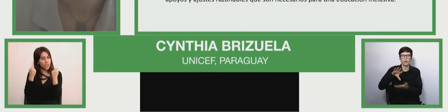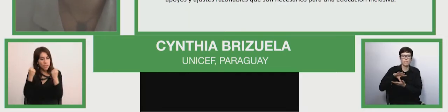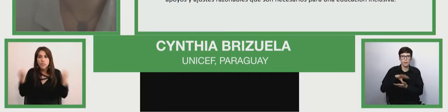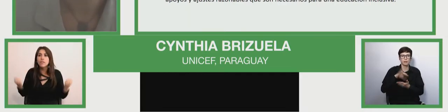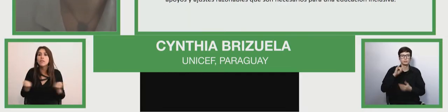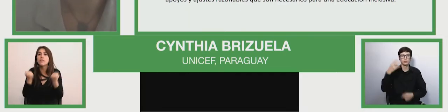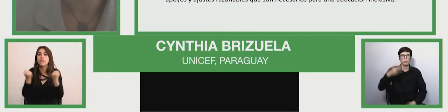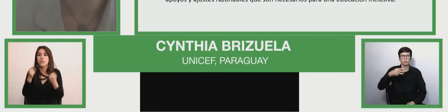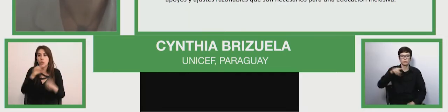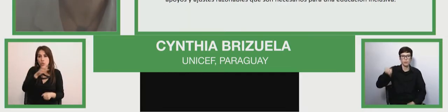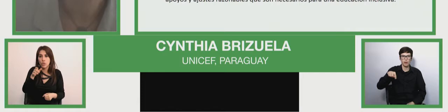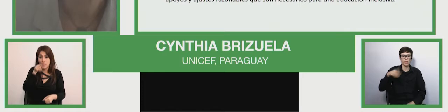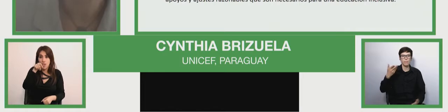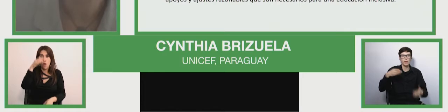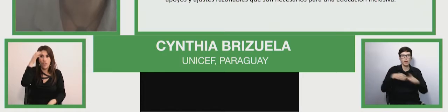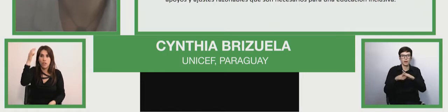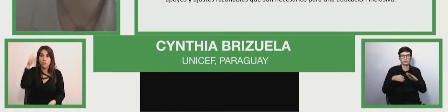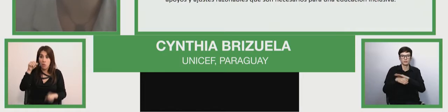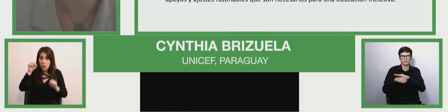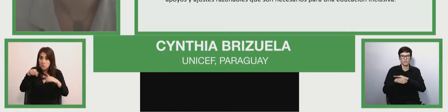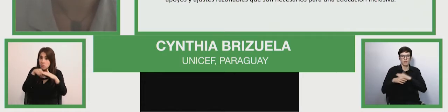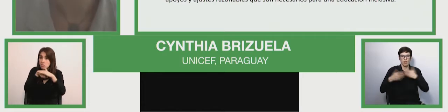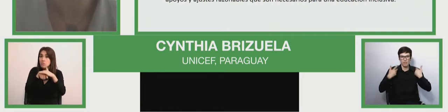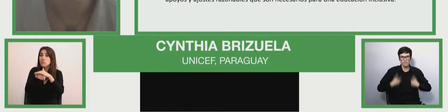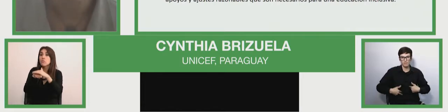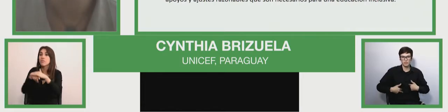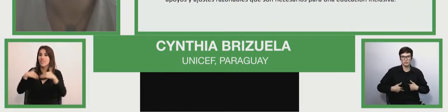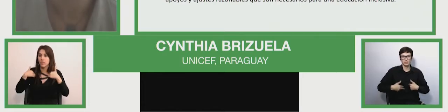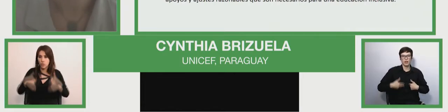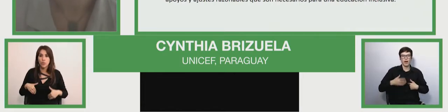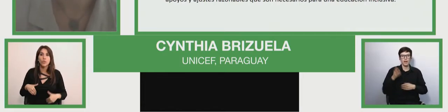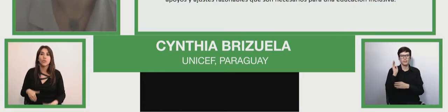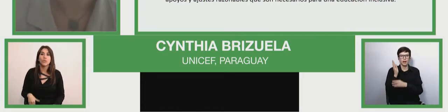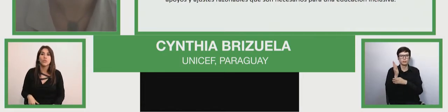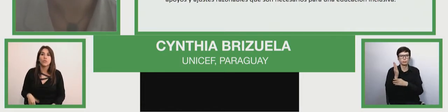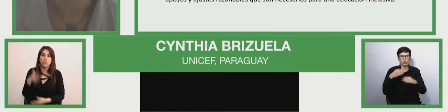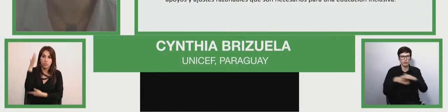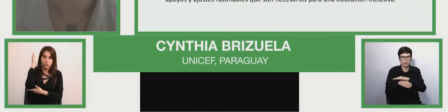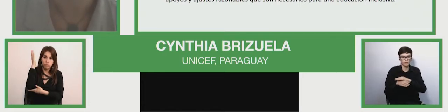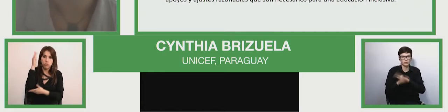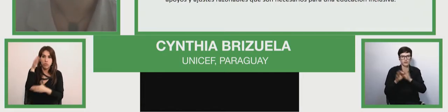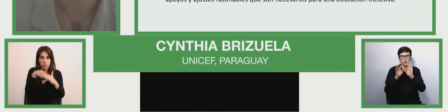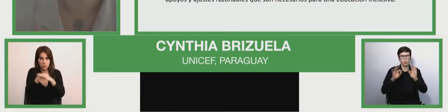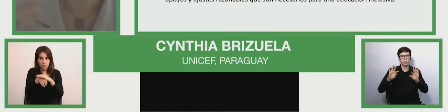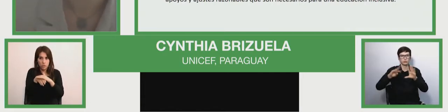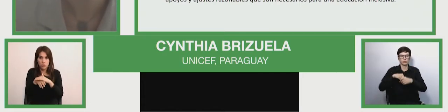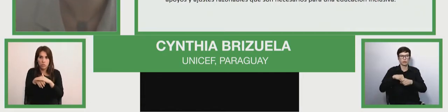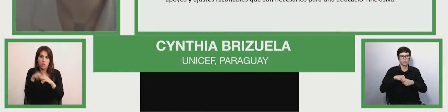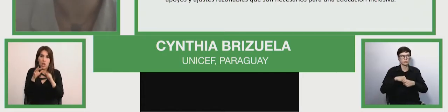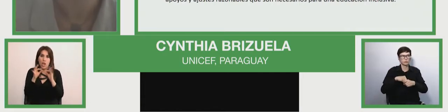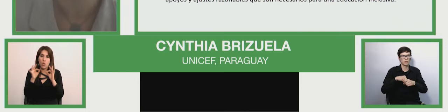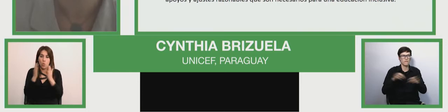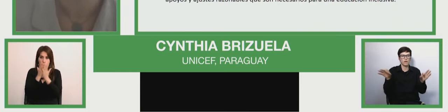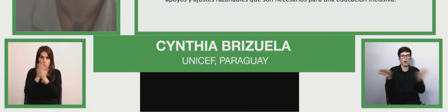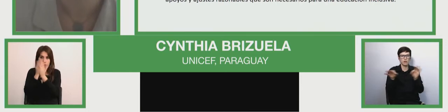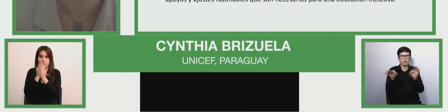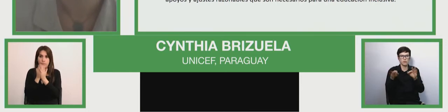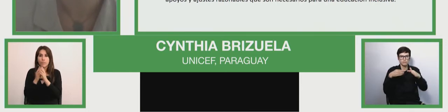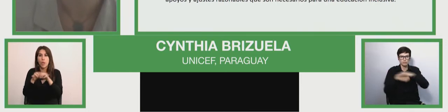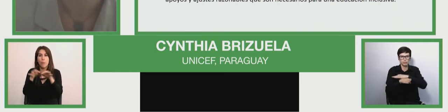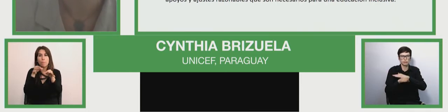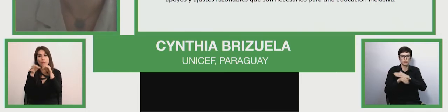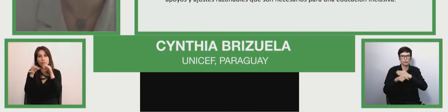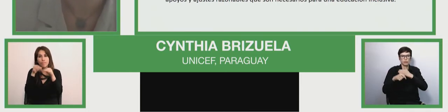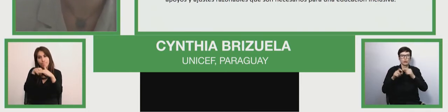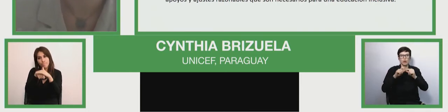para la accesibilidad física, transportes accesibles, educación inclusiva, la introducción gradual del diseño universal